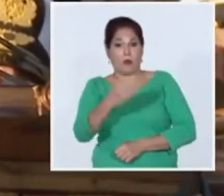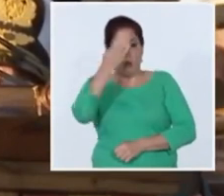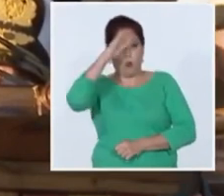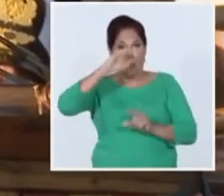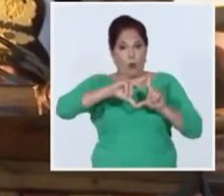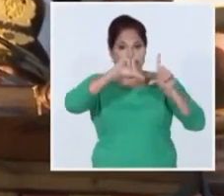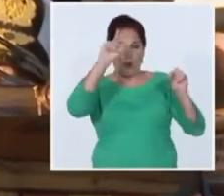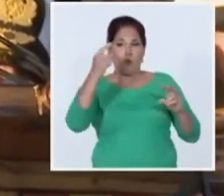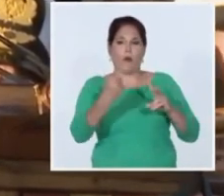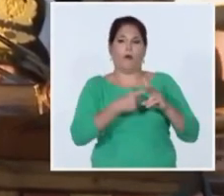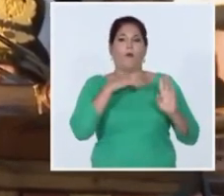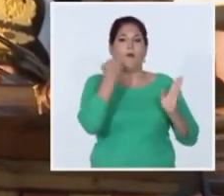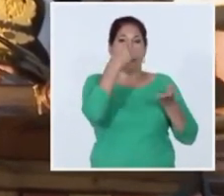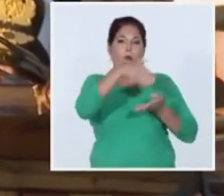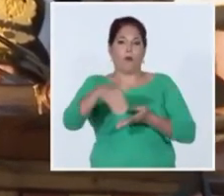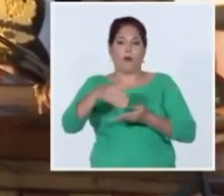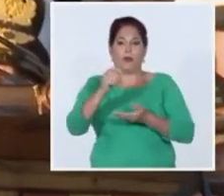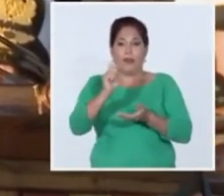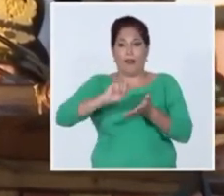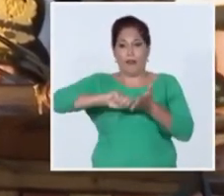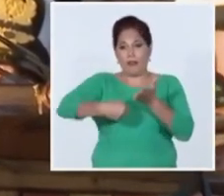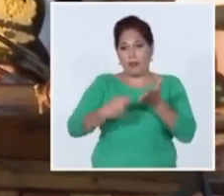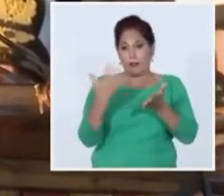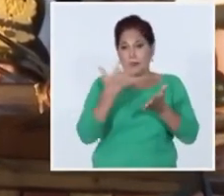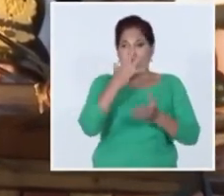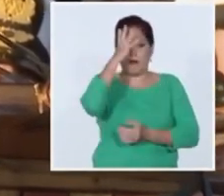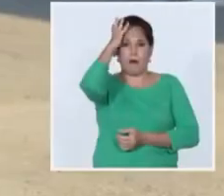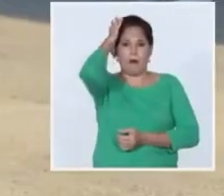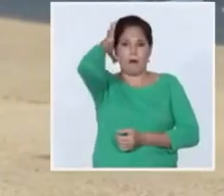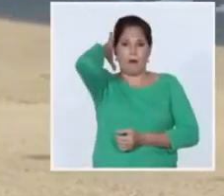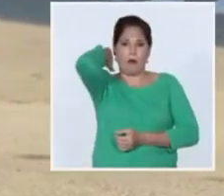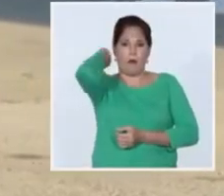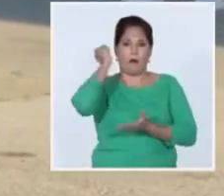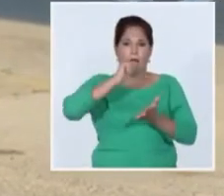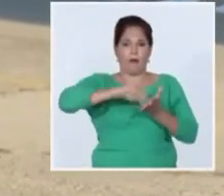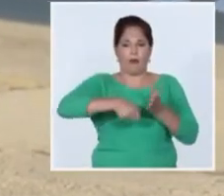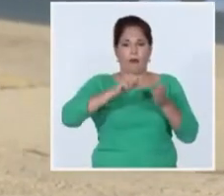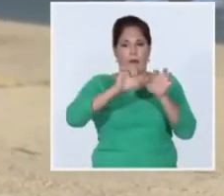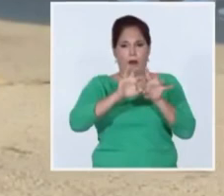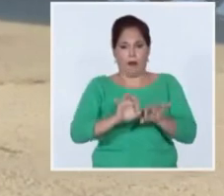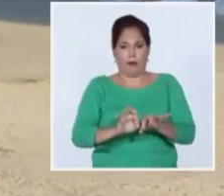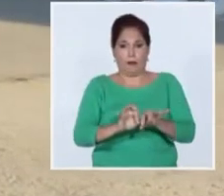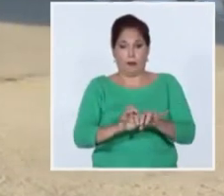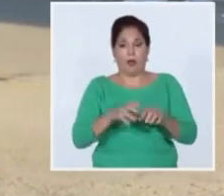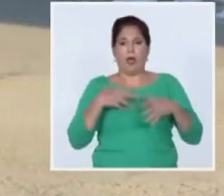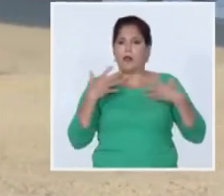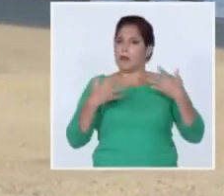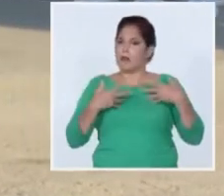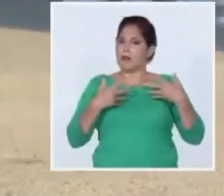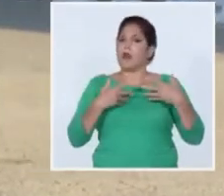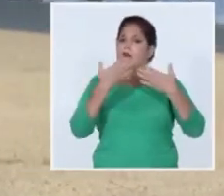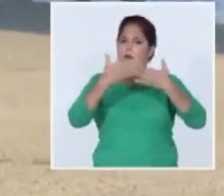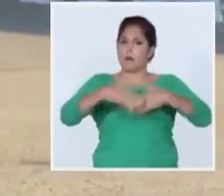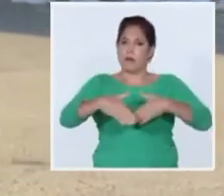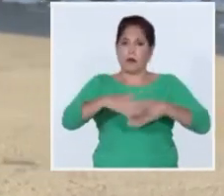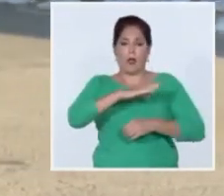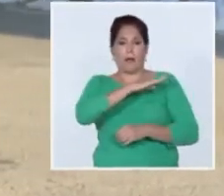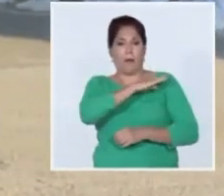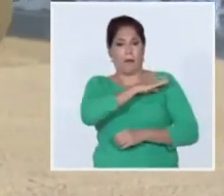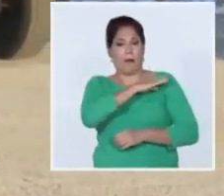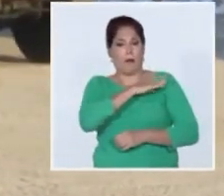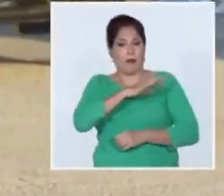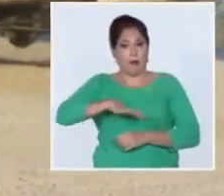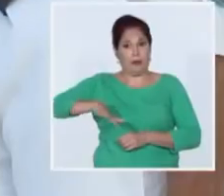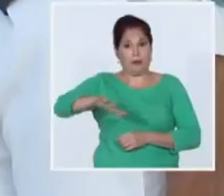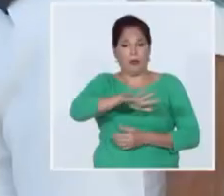Raúl Castro Ruz general de ejército el acto político y ceremonia militar tuvo lugar en la